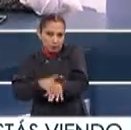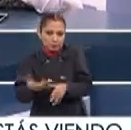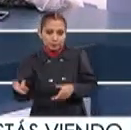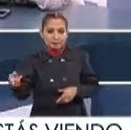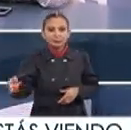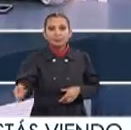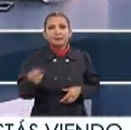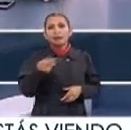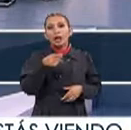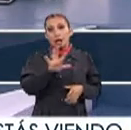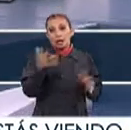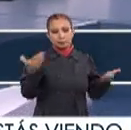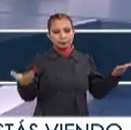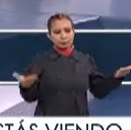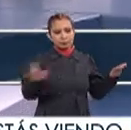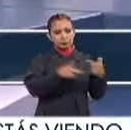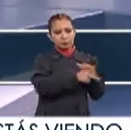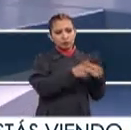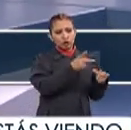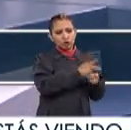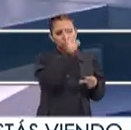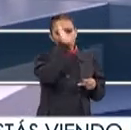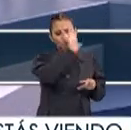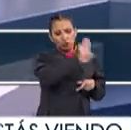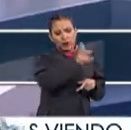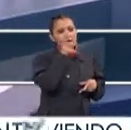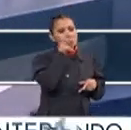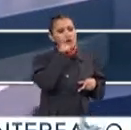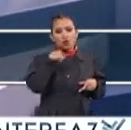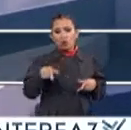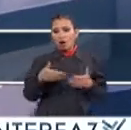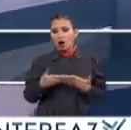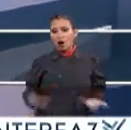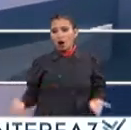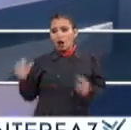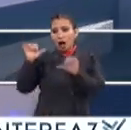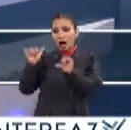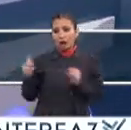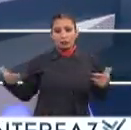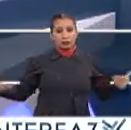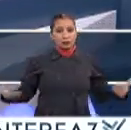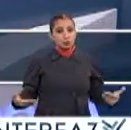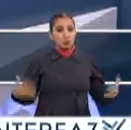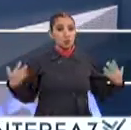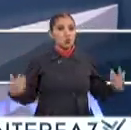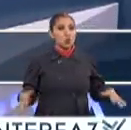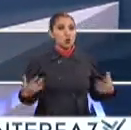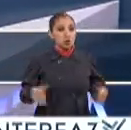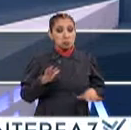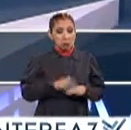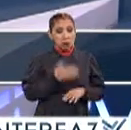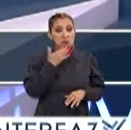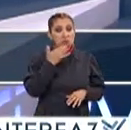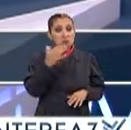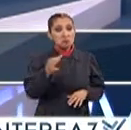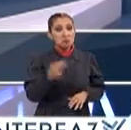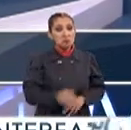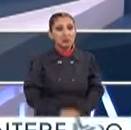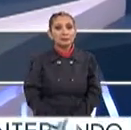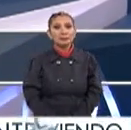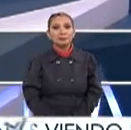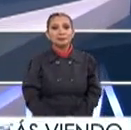Y comparar El producto cultural vino Con el producto cultural arte Siempre nos va a dejar Como un muy buen sabor de boca